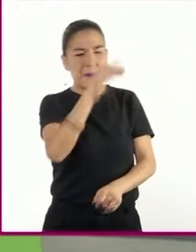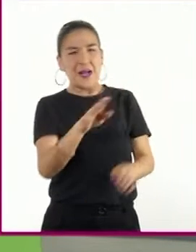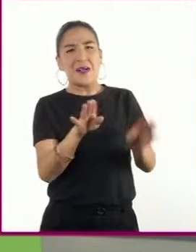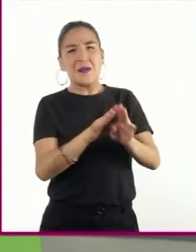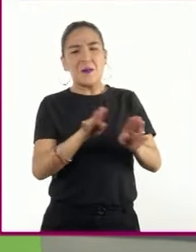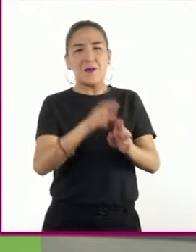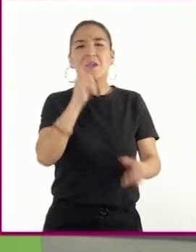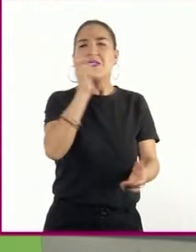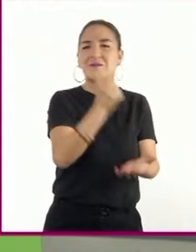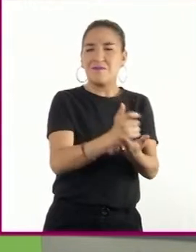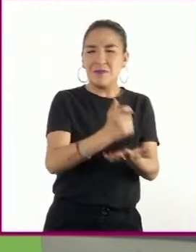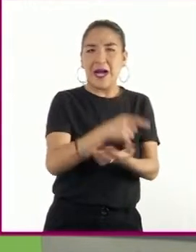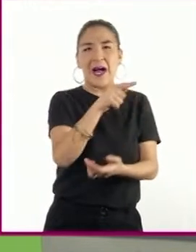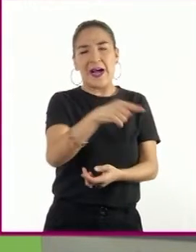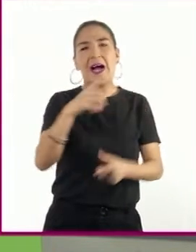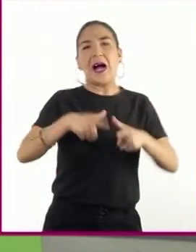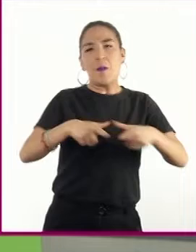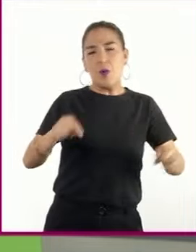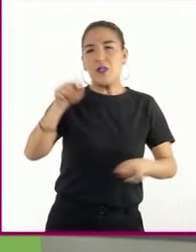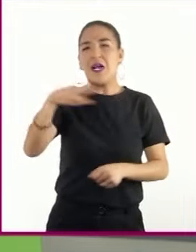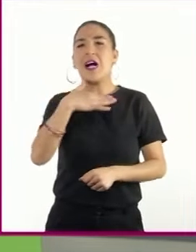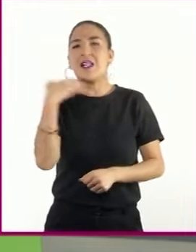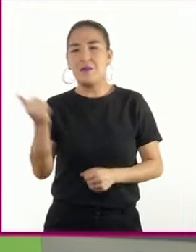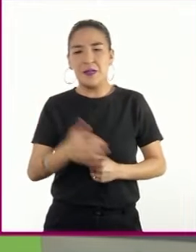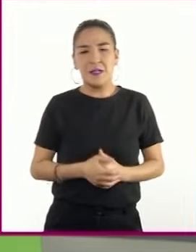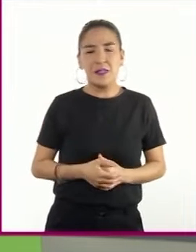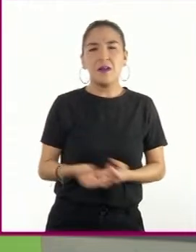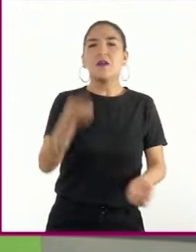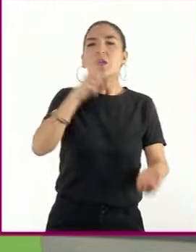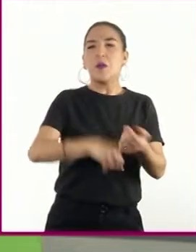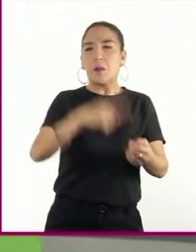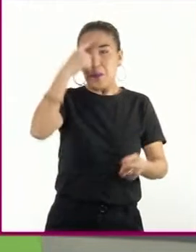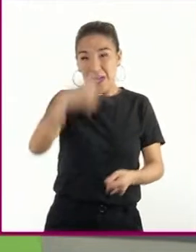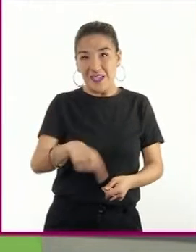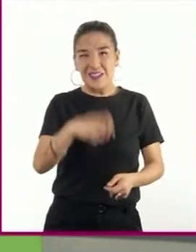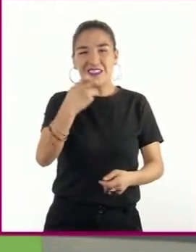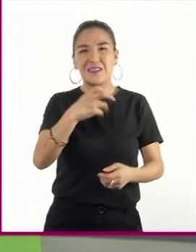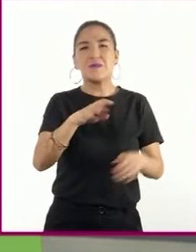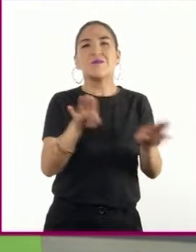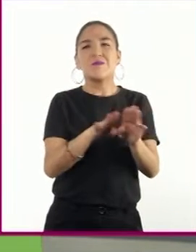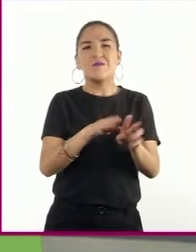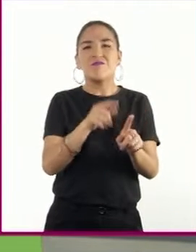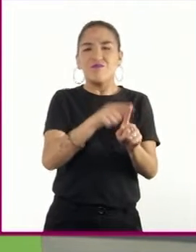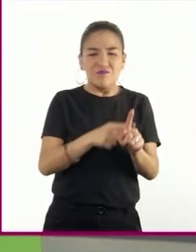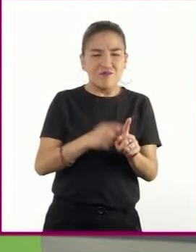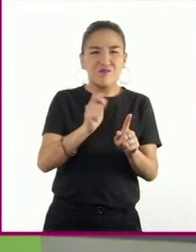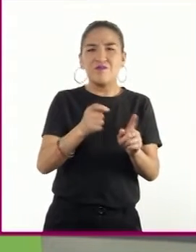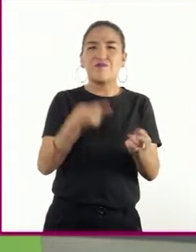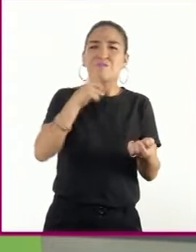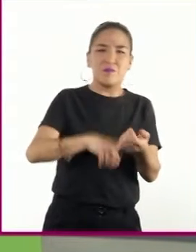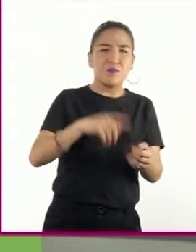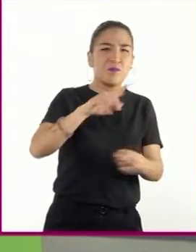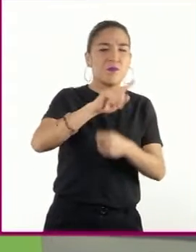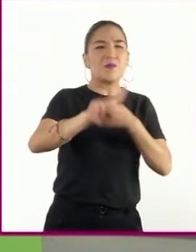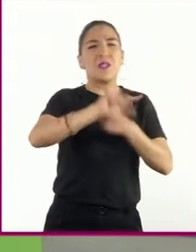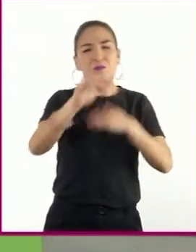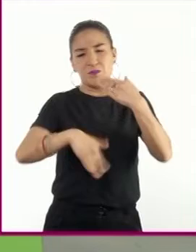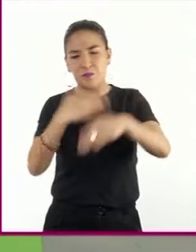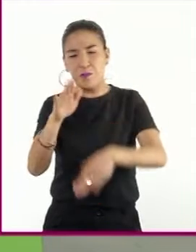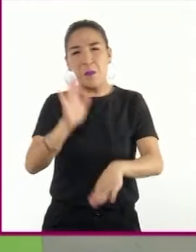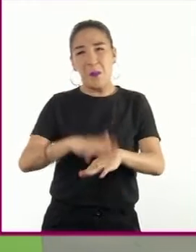Este hecho propició un giro radical en el desarrollo del conflicto, ya que además de